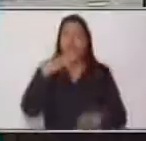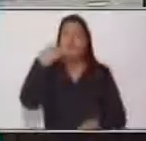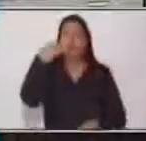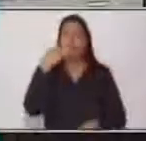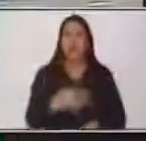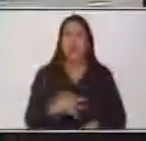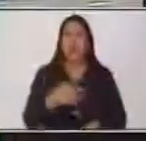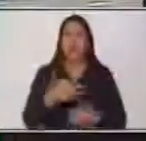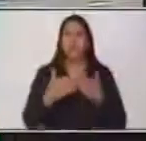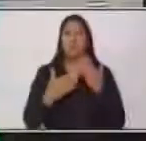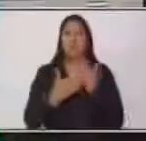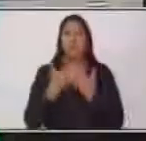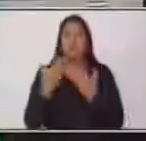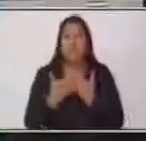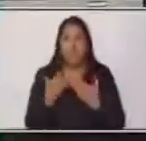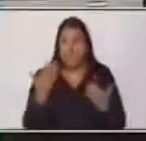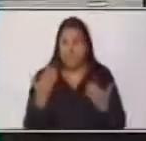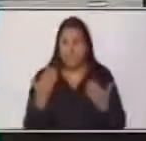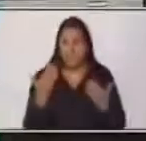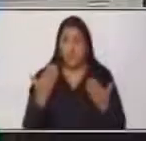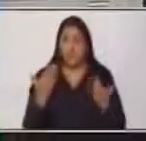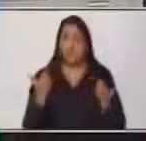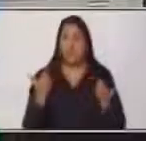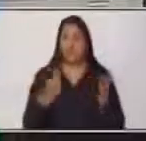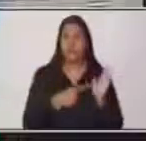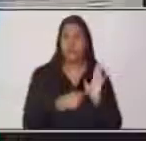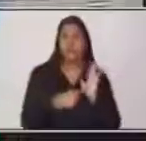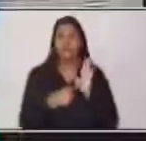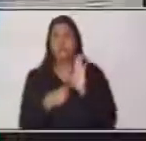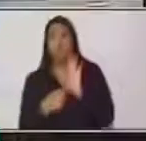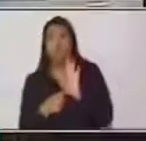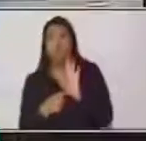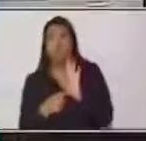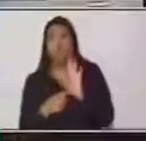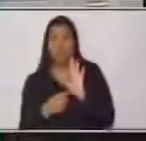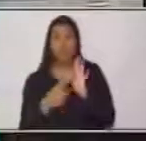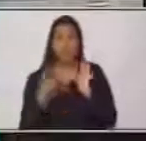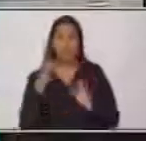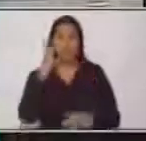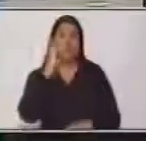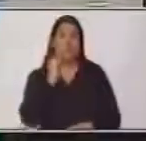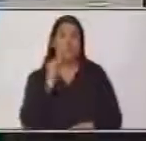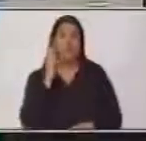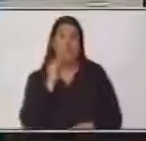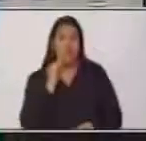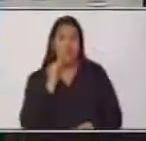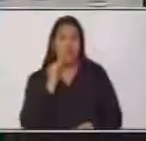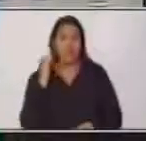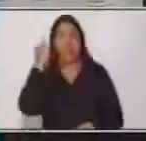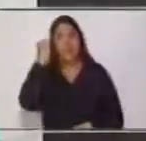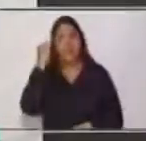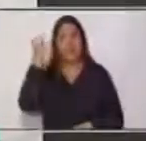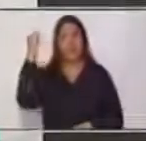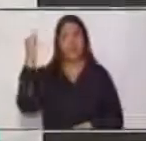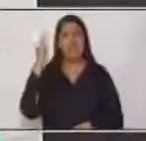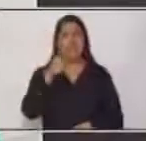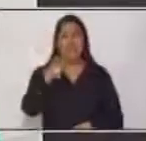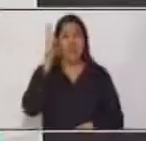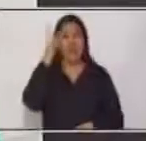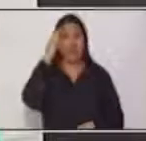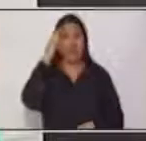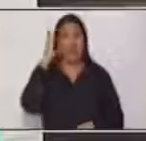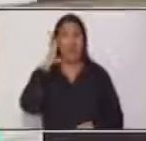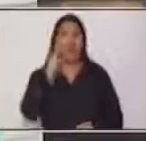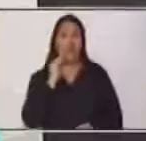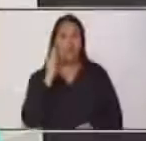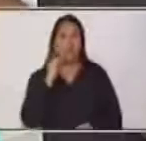sencilla. Hechos, ideas, tomemos en cuenta que los hechos son situaciones que,